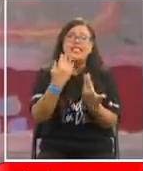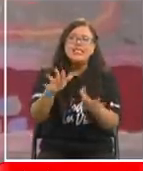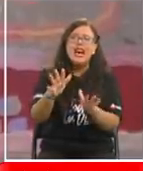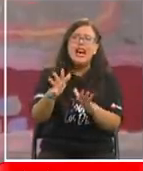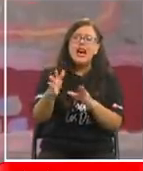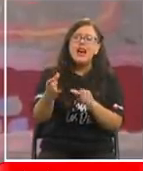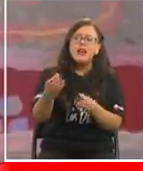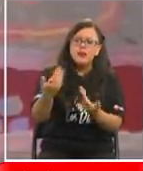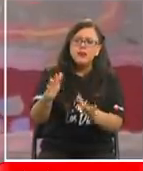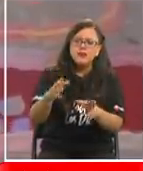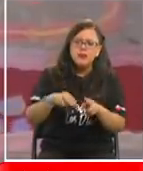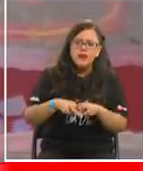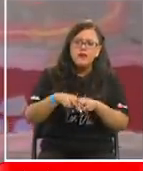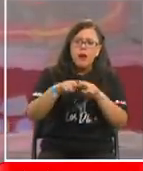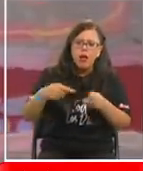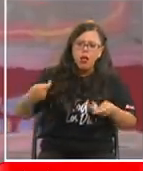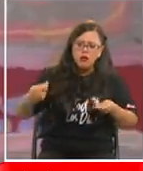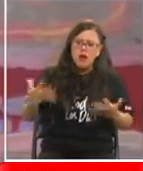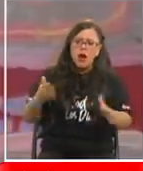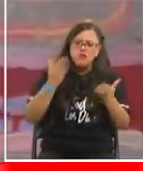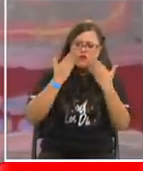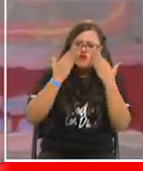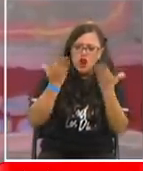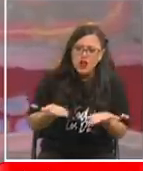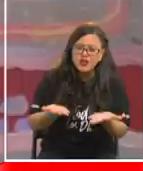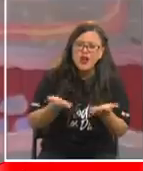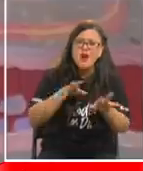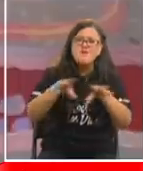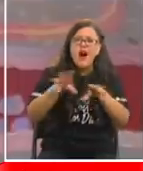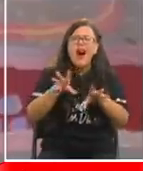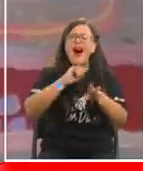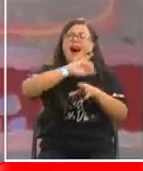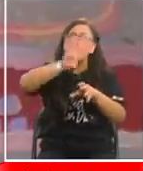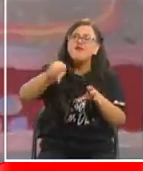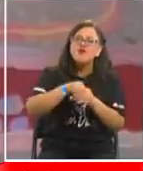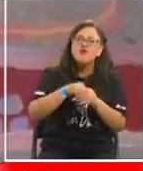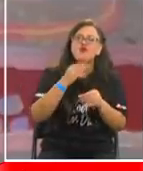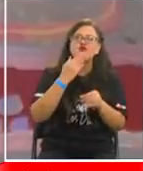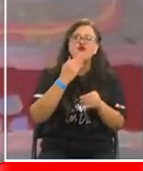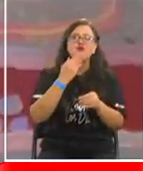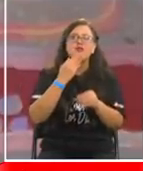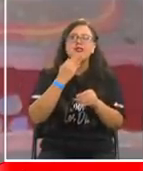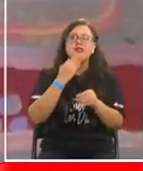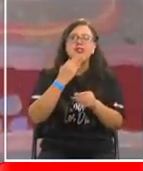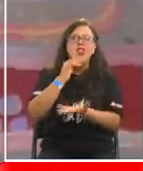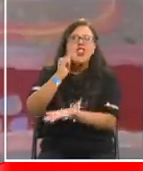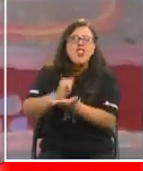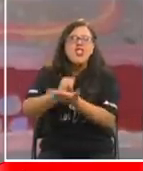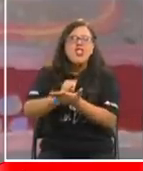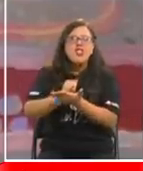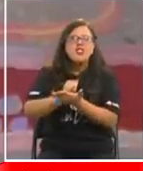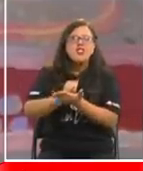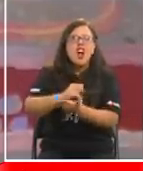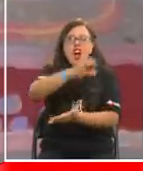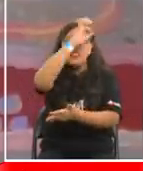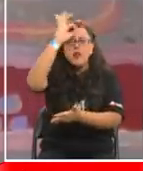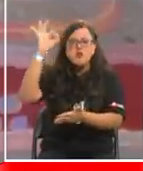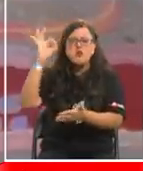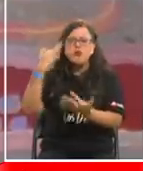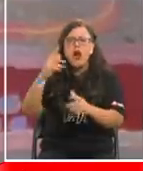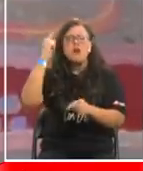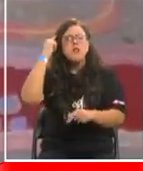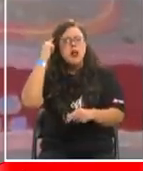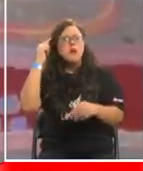importante donación para hacer estas actividades de inclusión y también la intendencia de Temuco pensamos que todas las